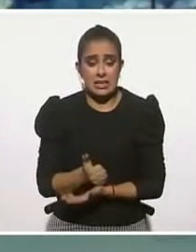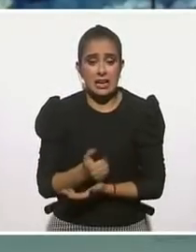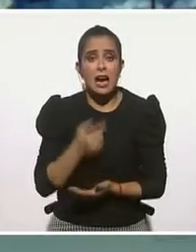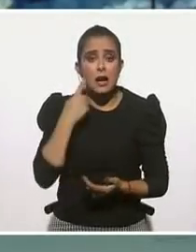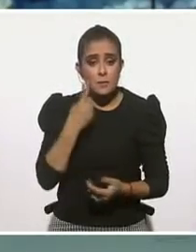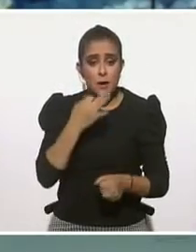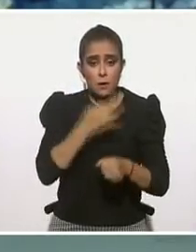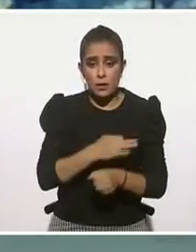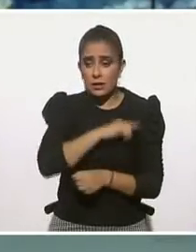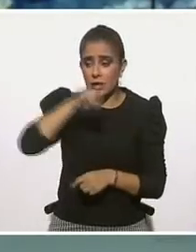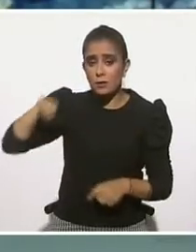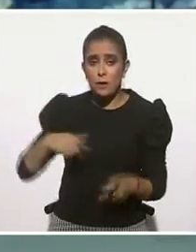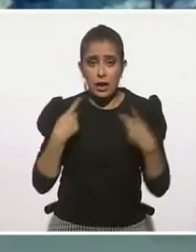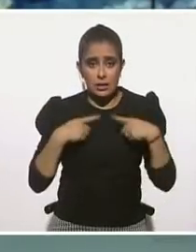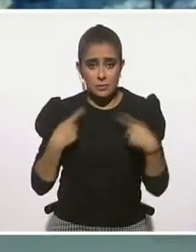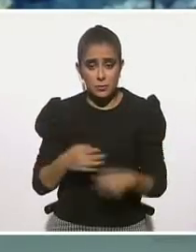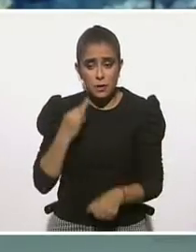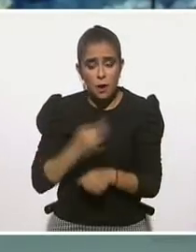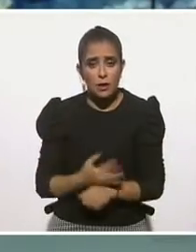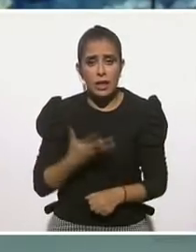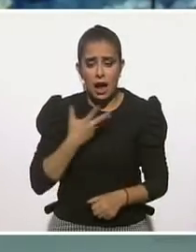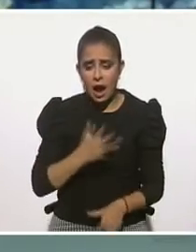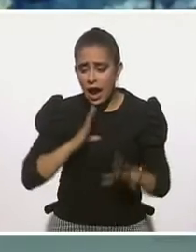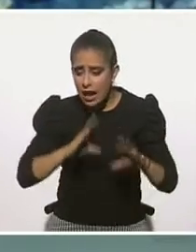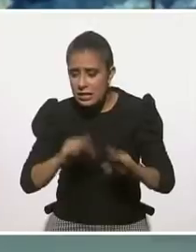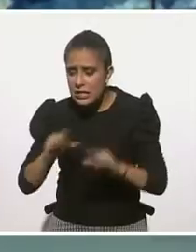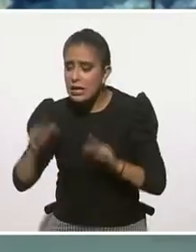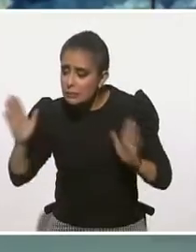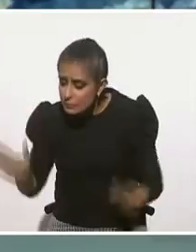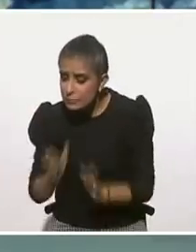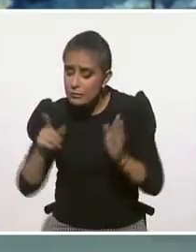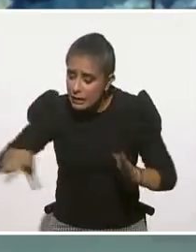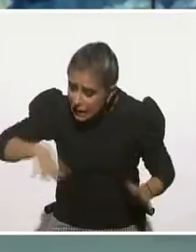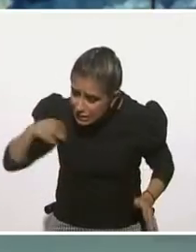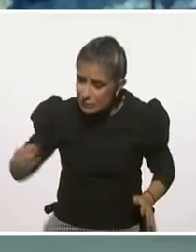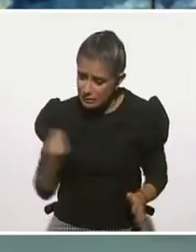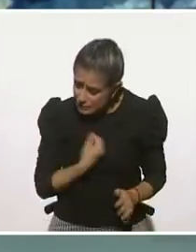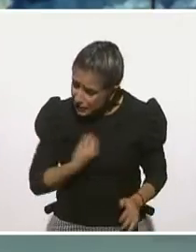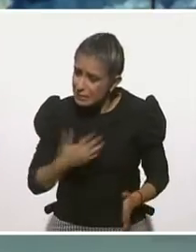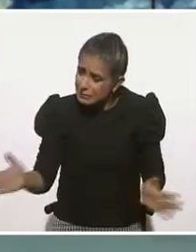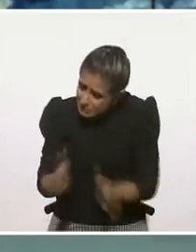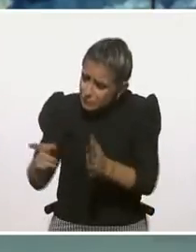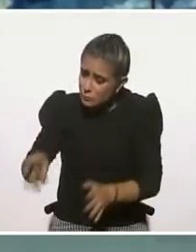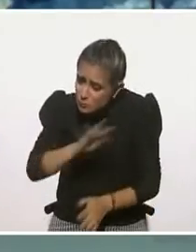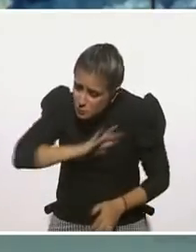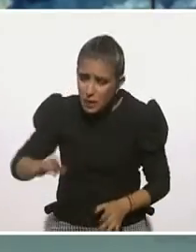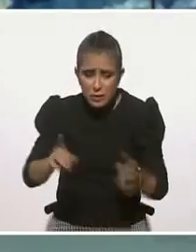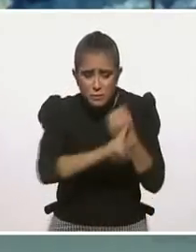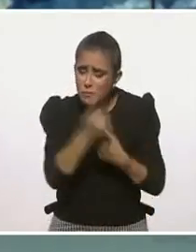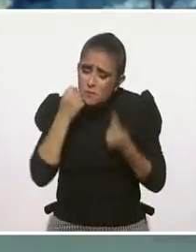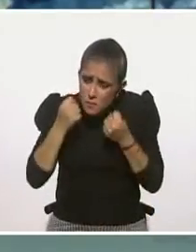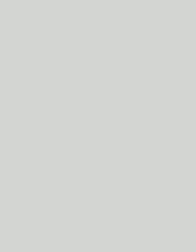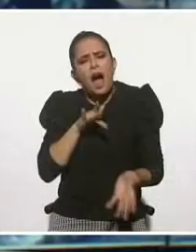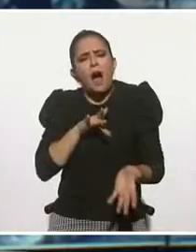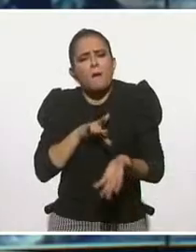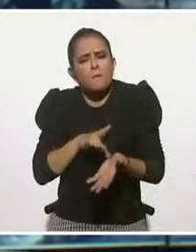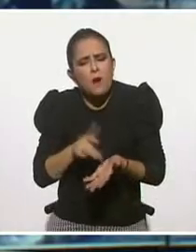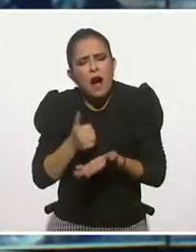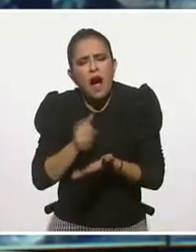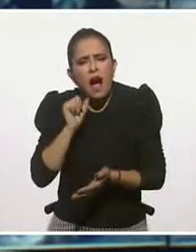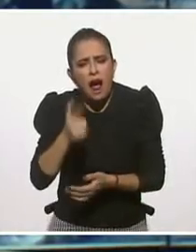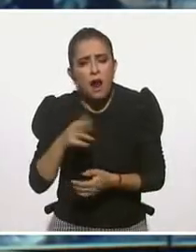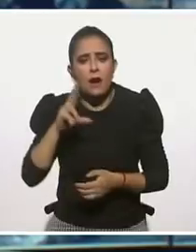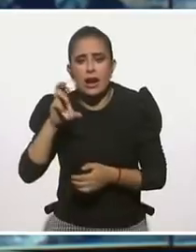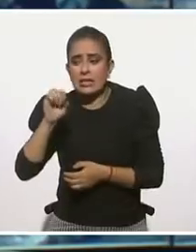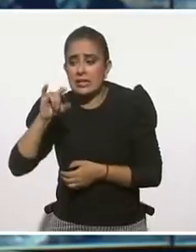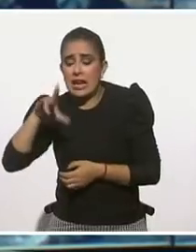educados todavía en la resistencia. O sea, la resiliencia se convierte en un proceso de evolución del mismo concepto. Resiliencia